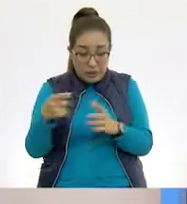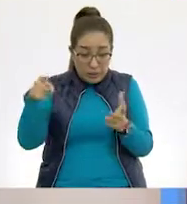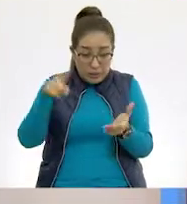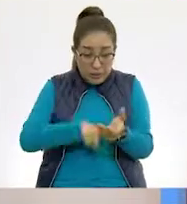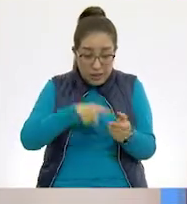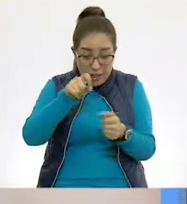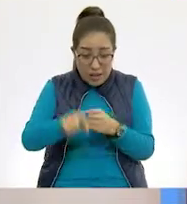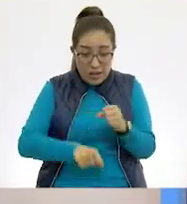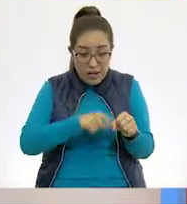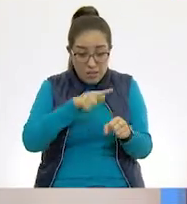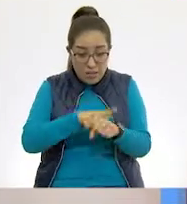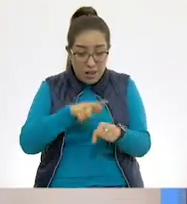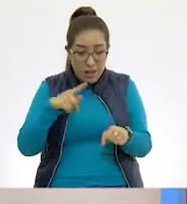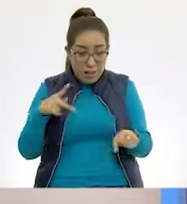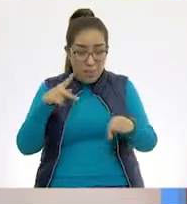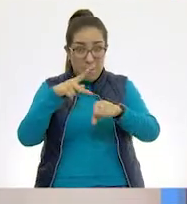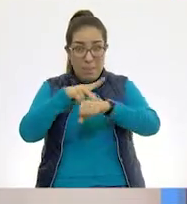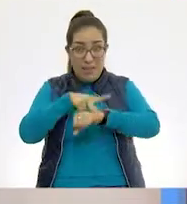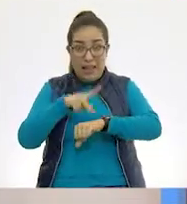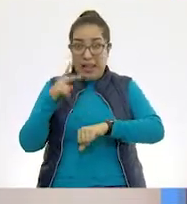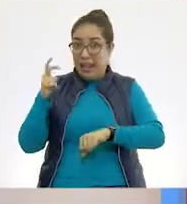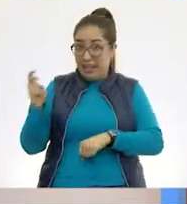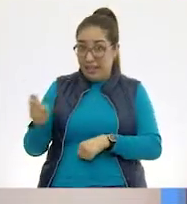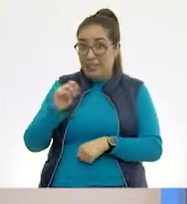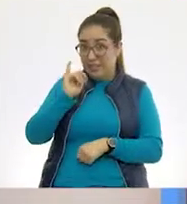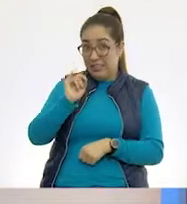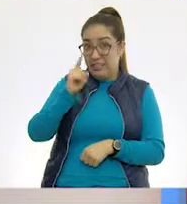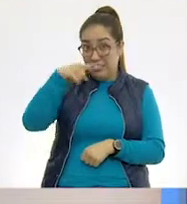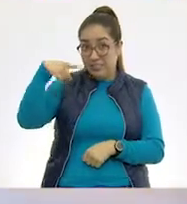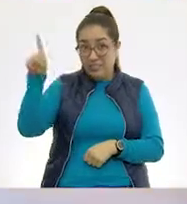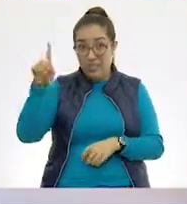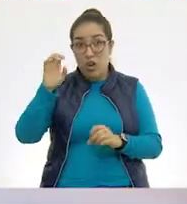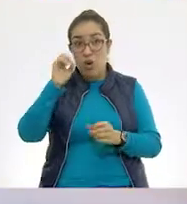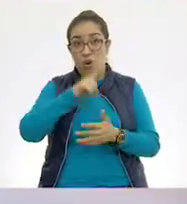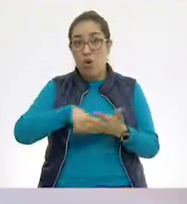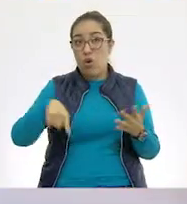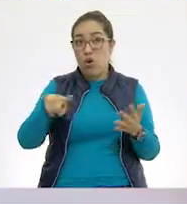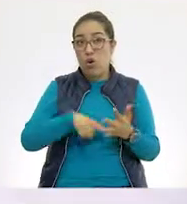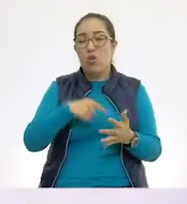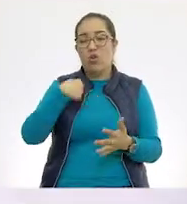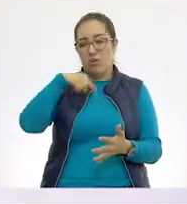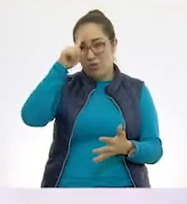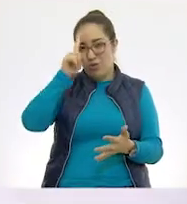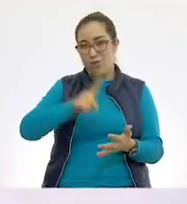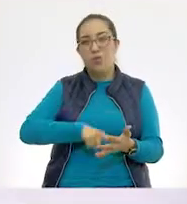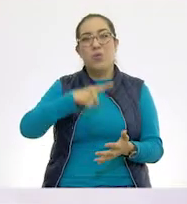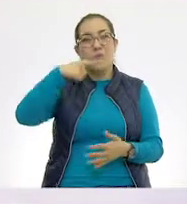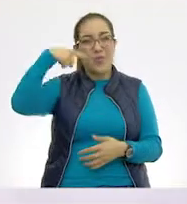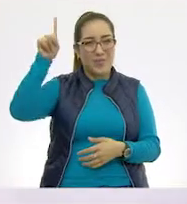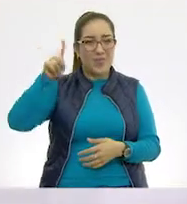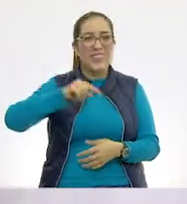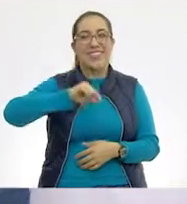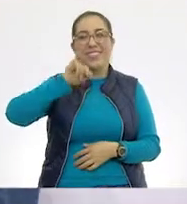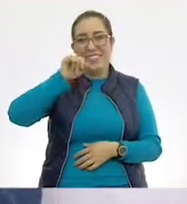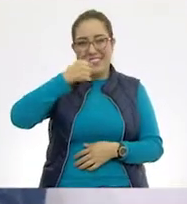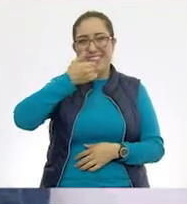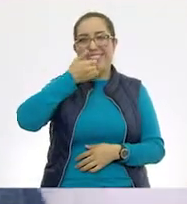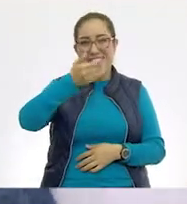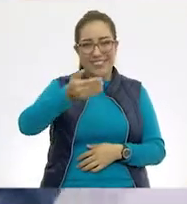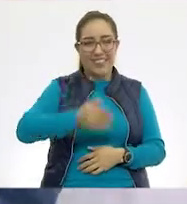respiración cutánea, lo podemos poner con un tacho o con una palomita. Palomita, palomita, yo creo que sí, palomita, ¿no? Muy bien.